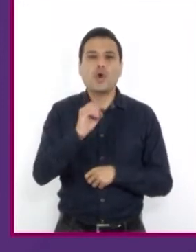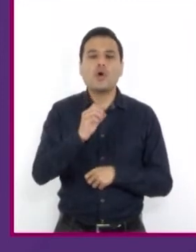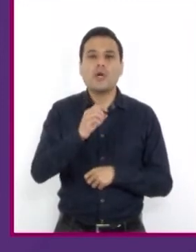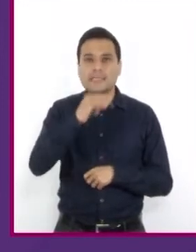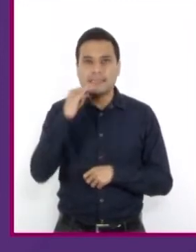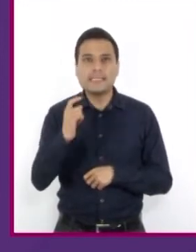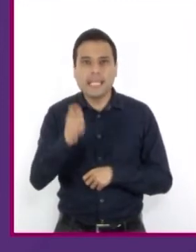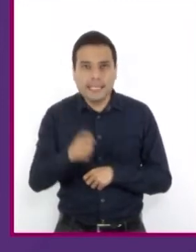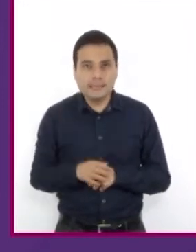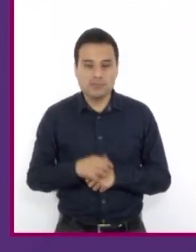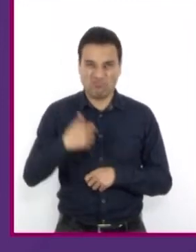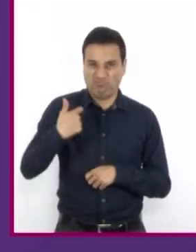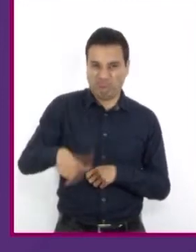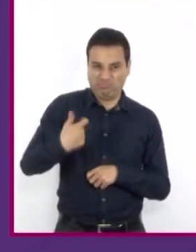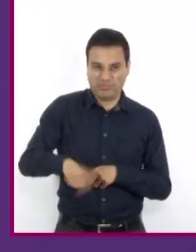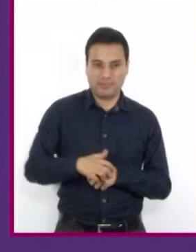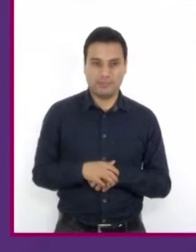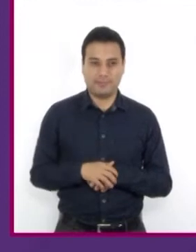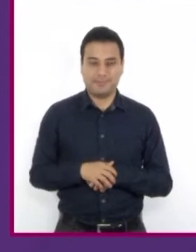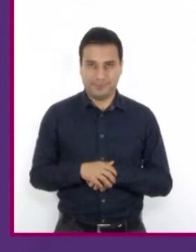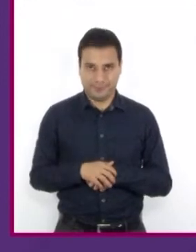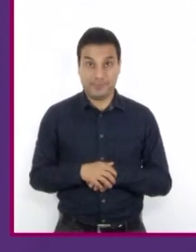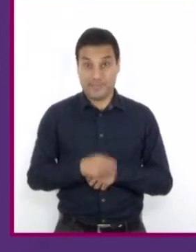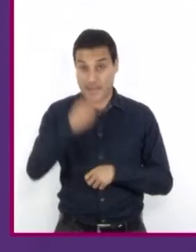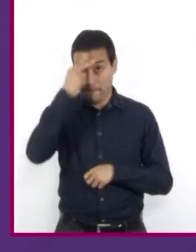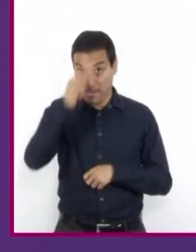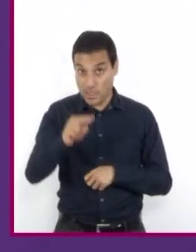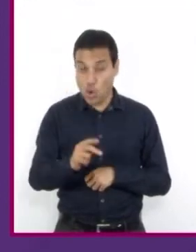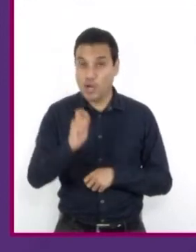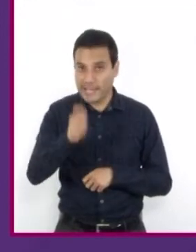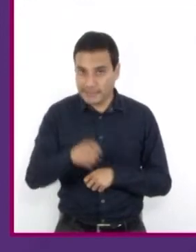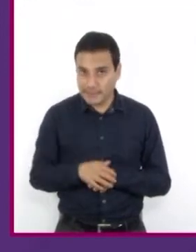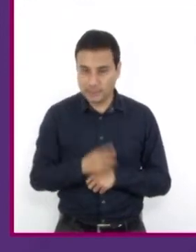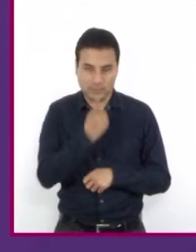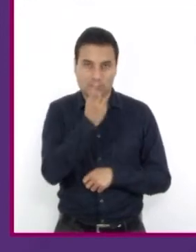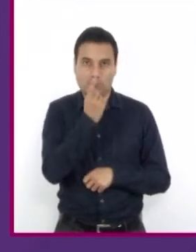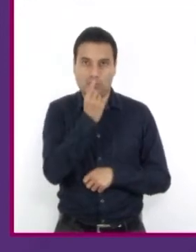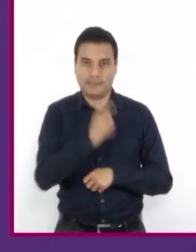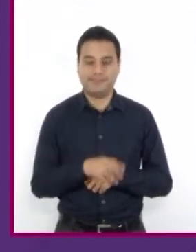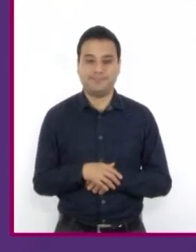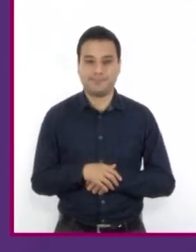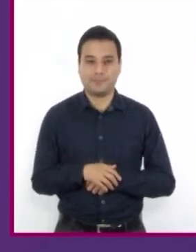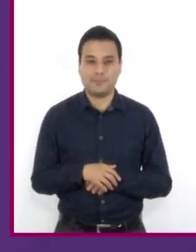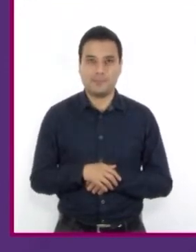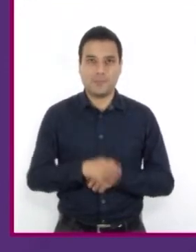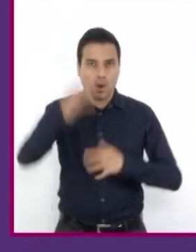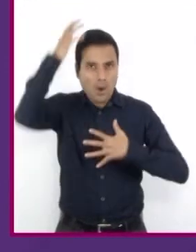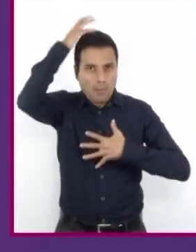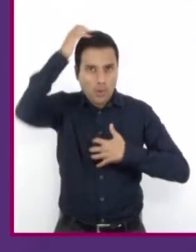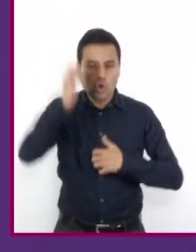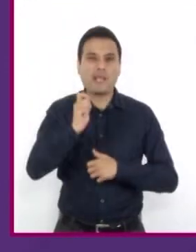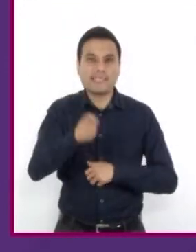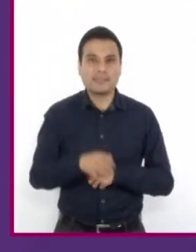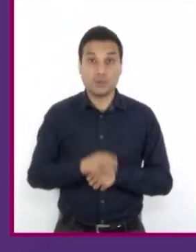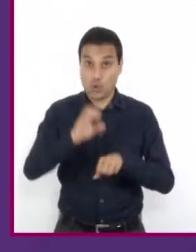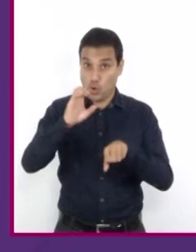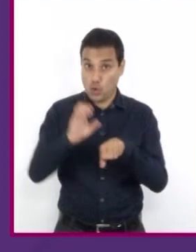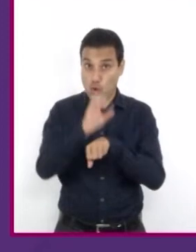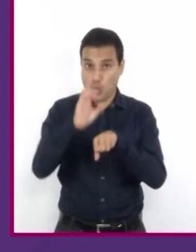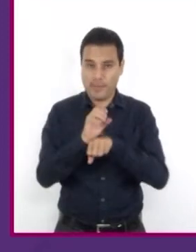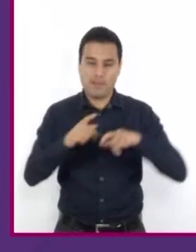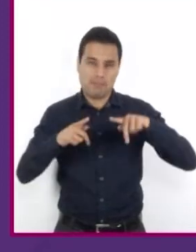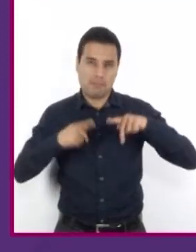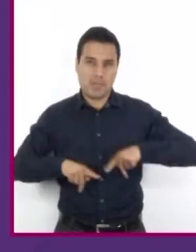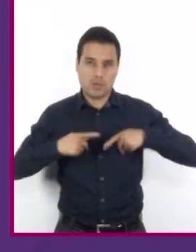de mucho dinero, mientras que en algunas regiones de México es un policía. Mono en Colombia es una persona